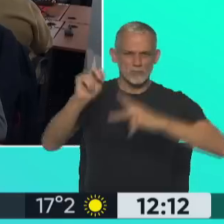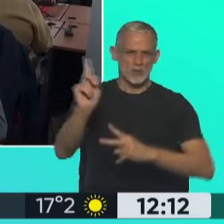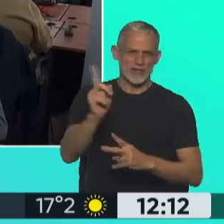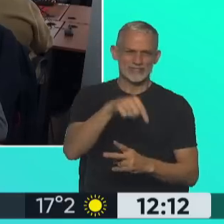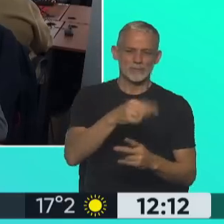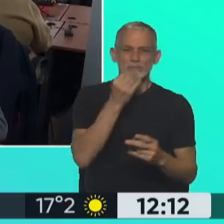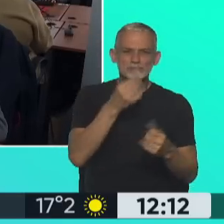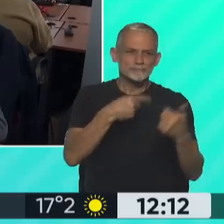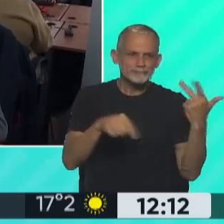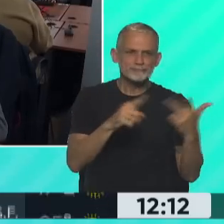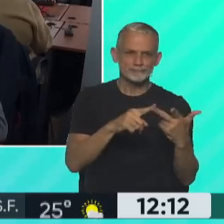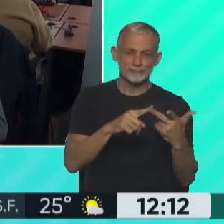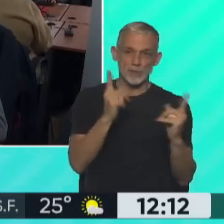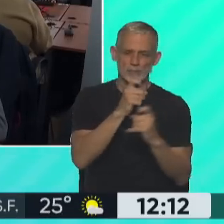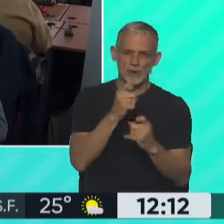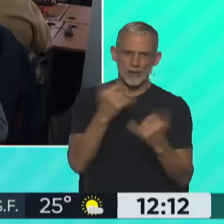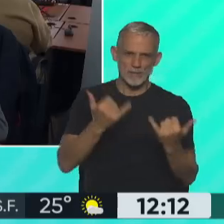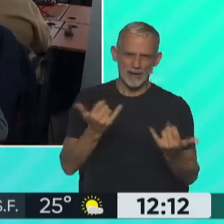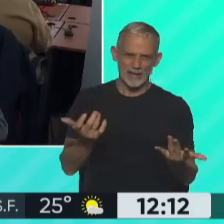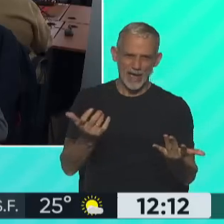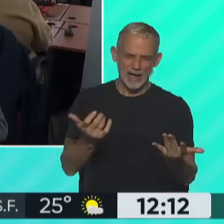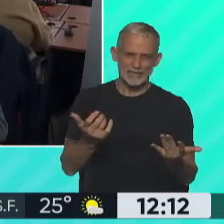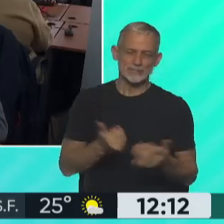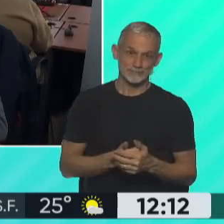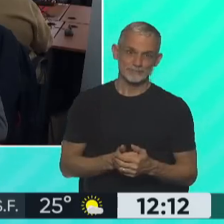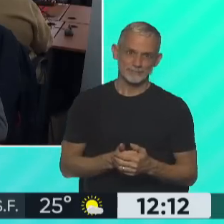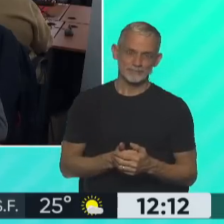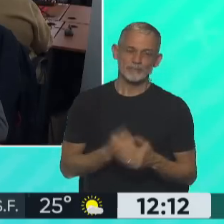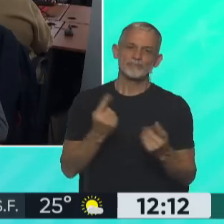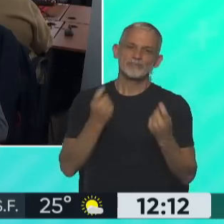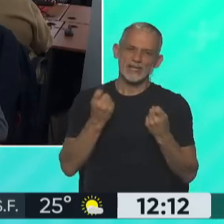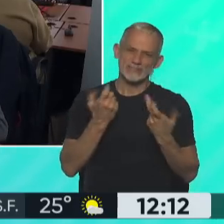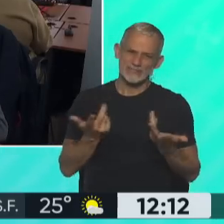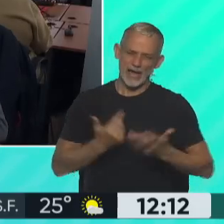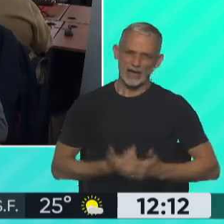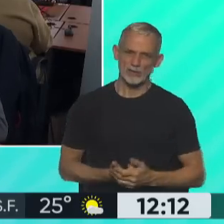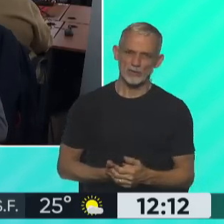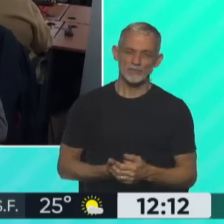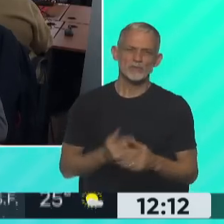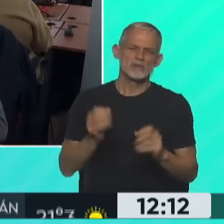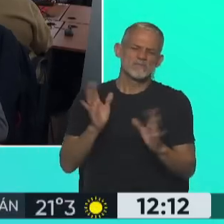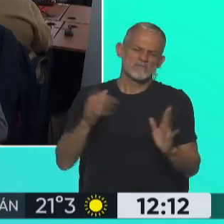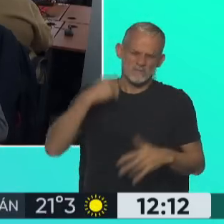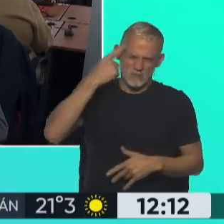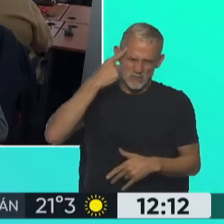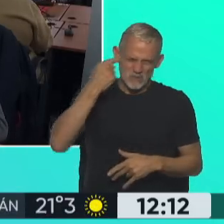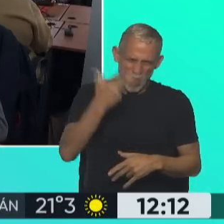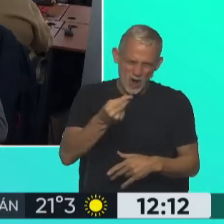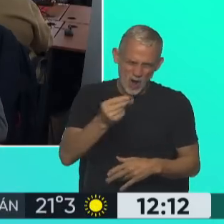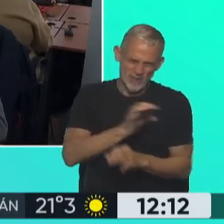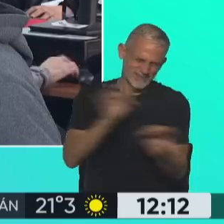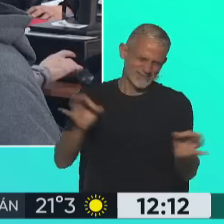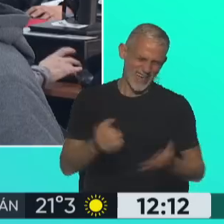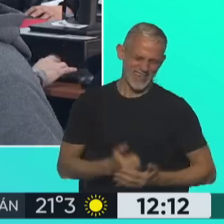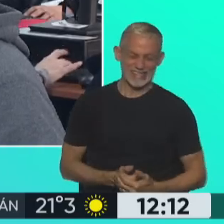justamente con la crisis actual que hay, bueno, es necesario. Así que yo creo que nadie con dos dedos frente debería oponerse.